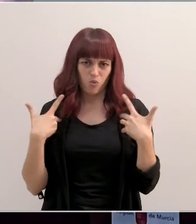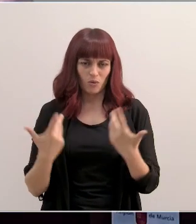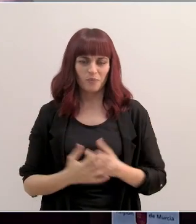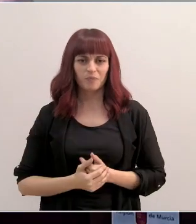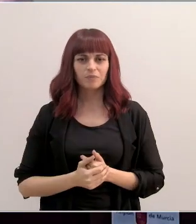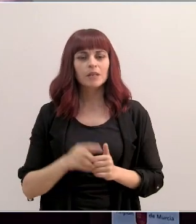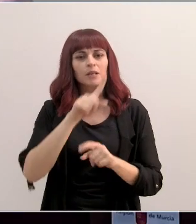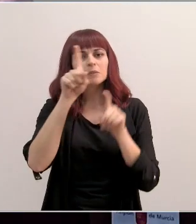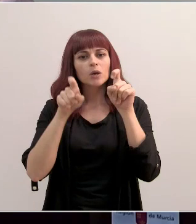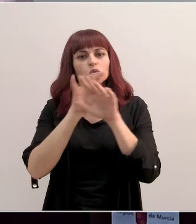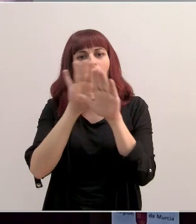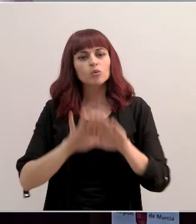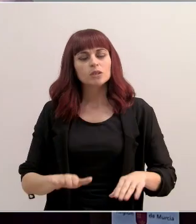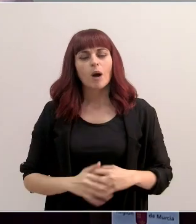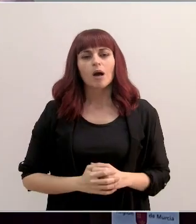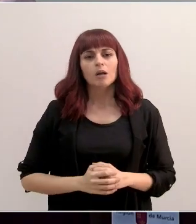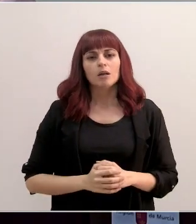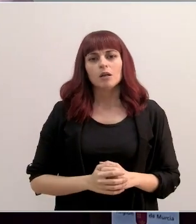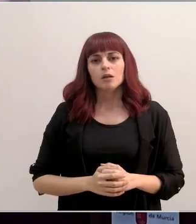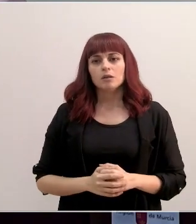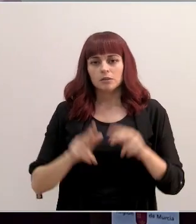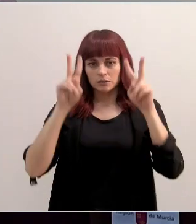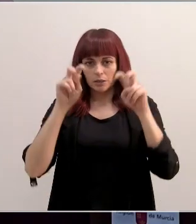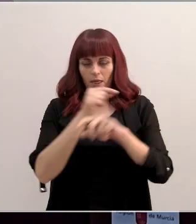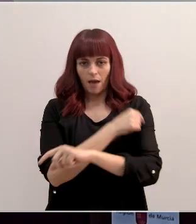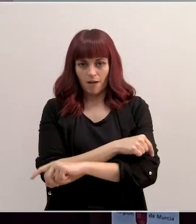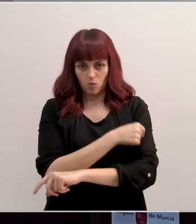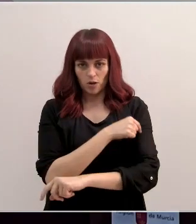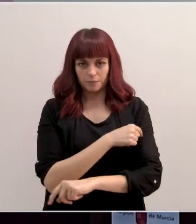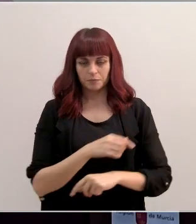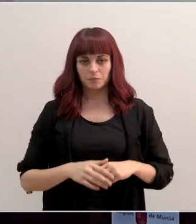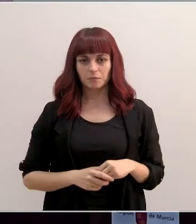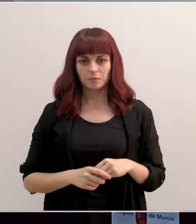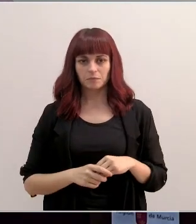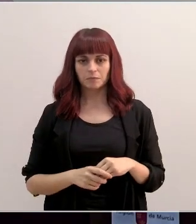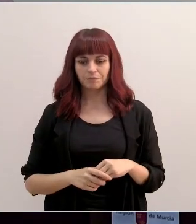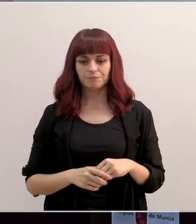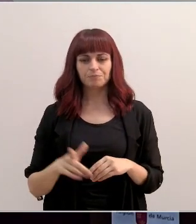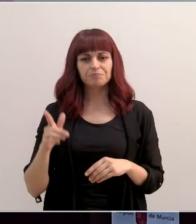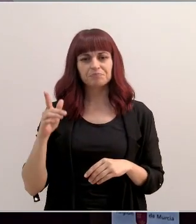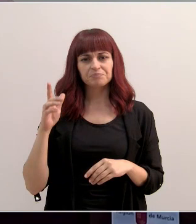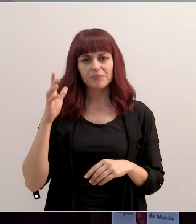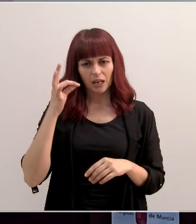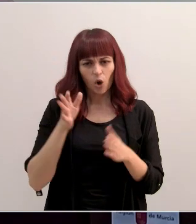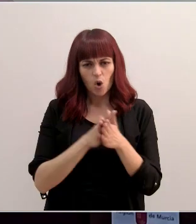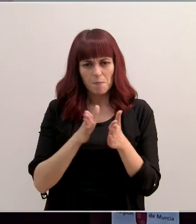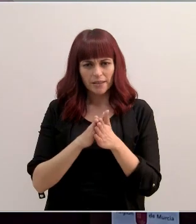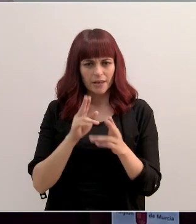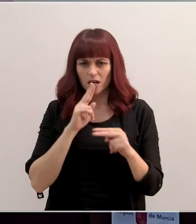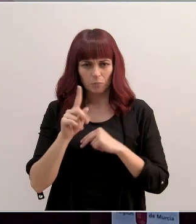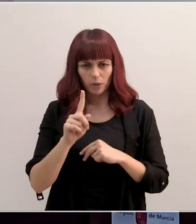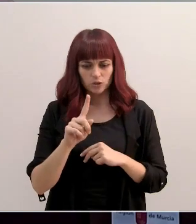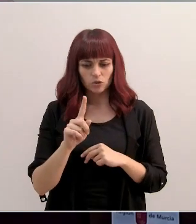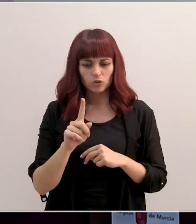Una última pregunta, consejero, respecto a la vacuna. Creo que en una respuesta a una compañera comentaba